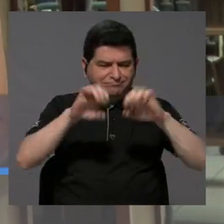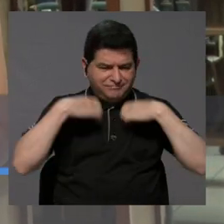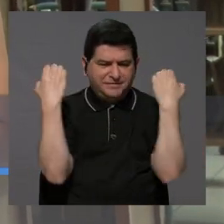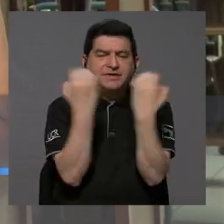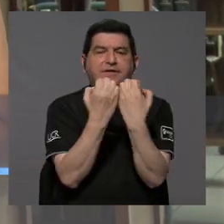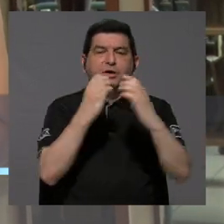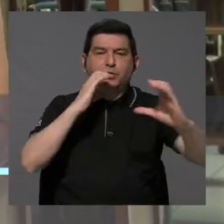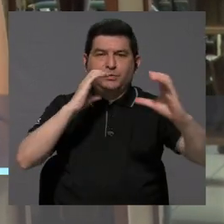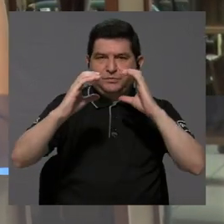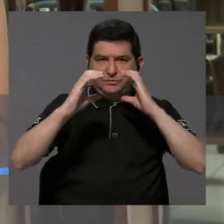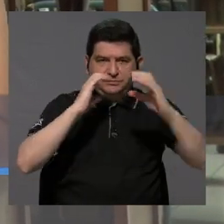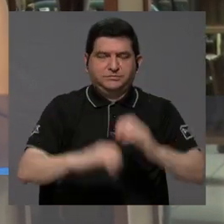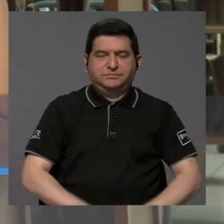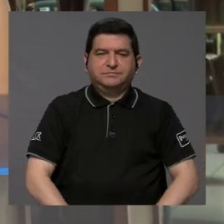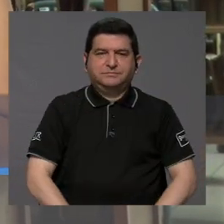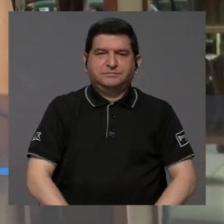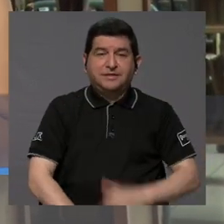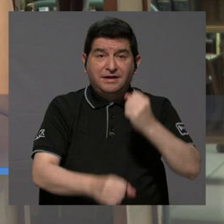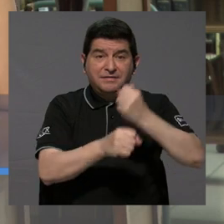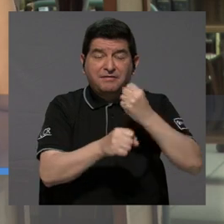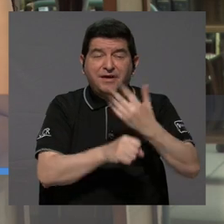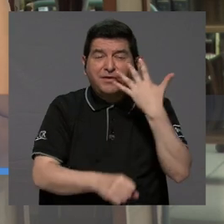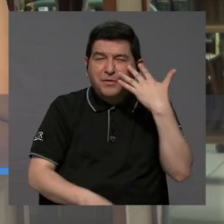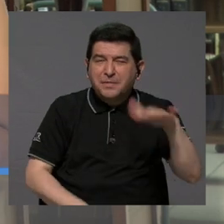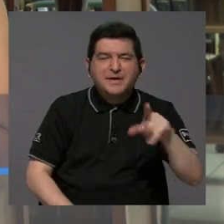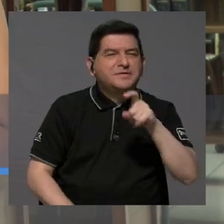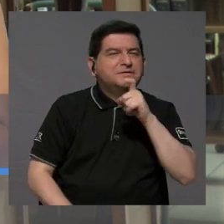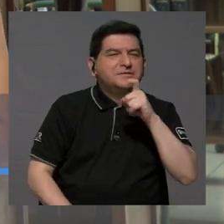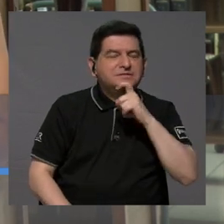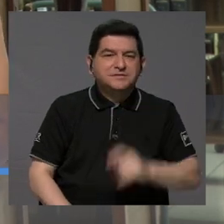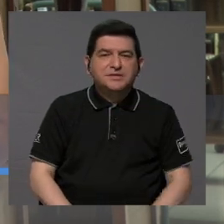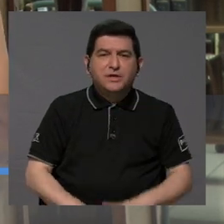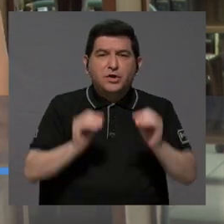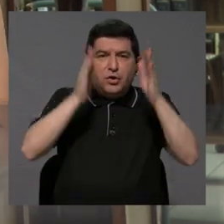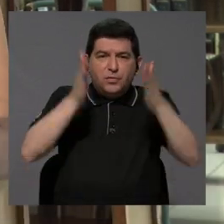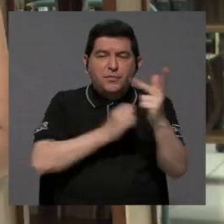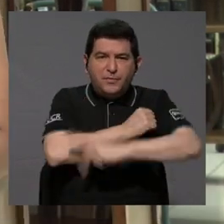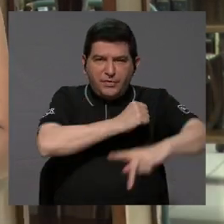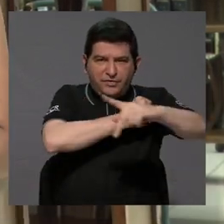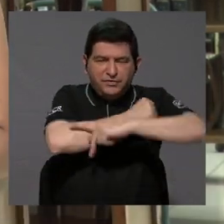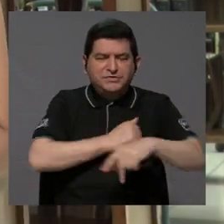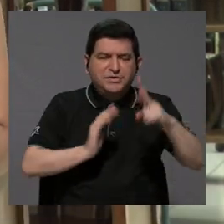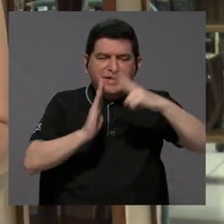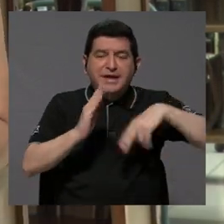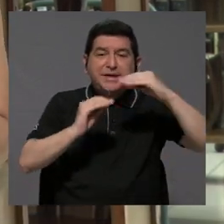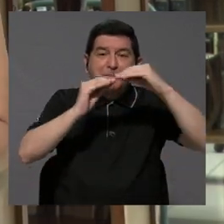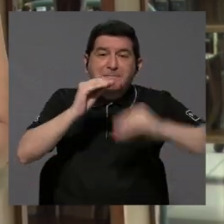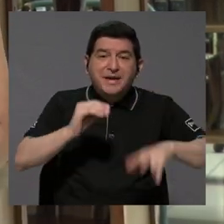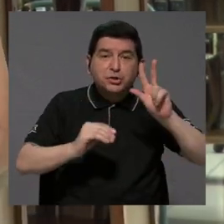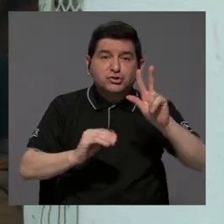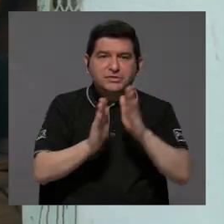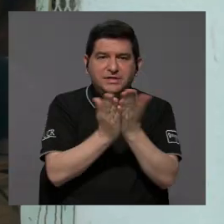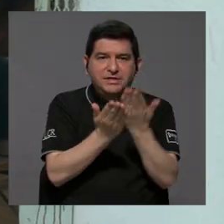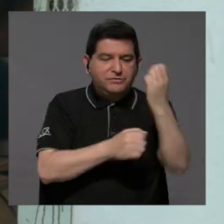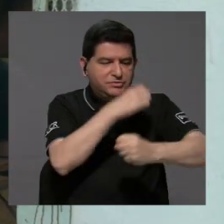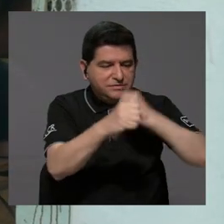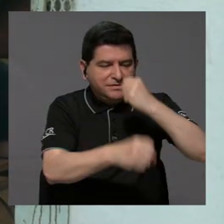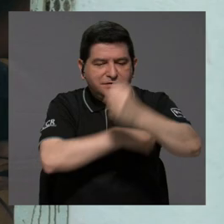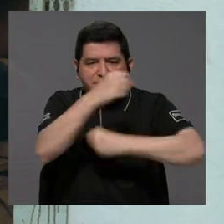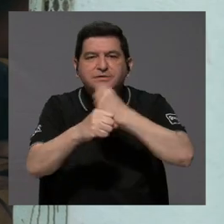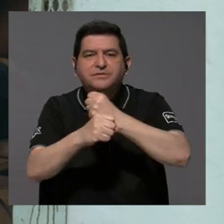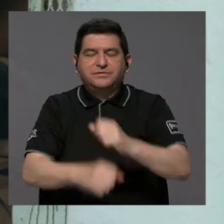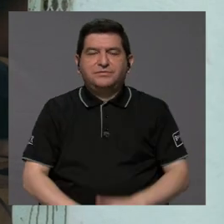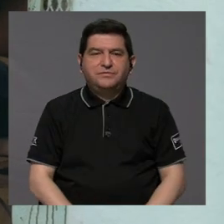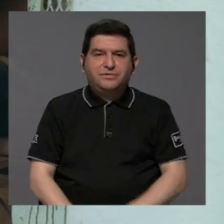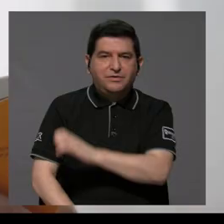trabajo en equipo, la comunicación. Tareas que parecen difíciles cuando los docentes en este país leen menos de tres libros cada año.